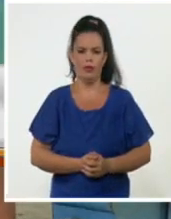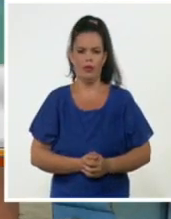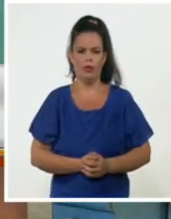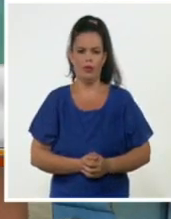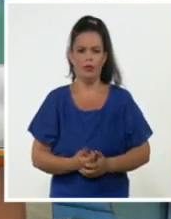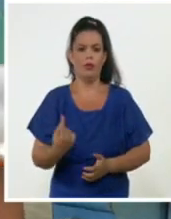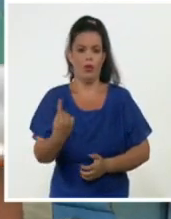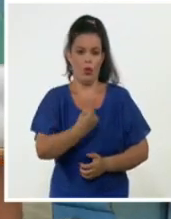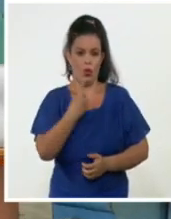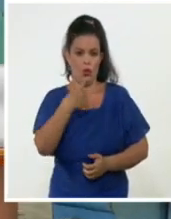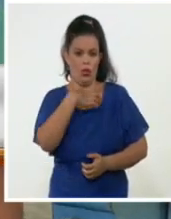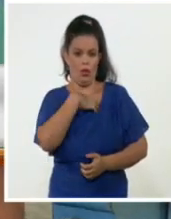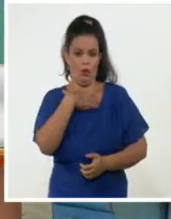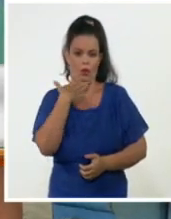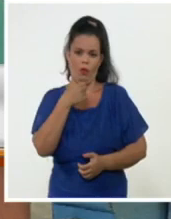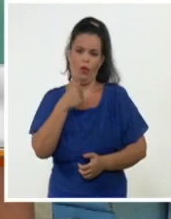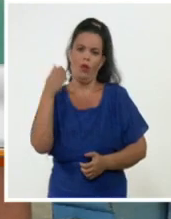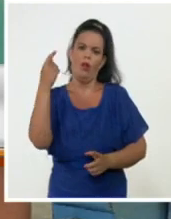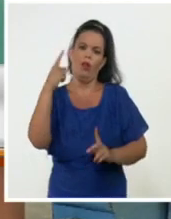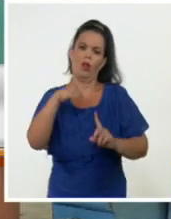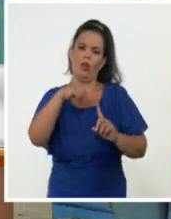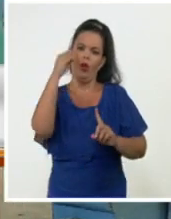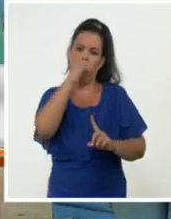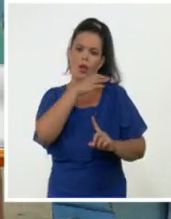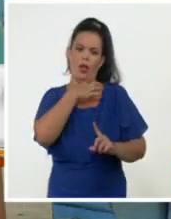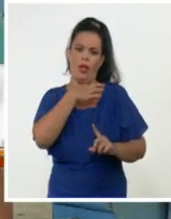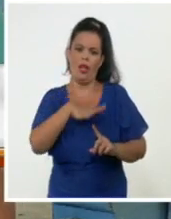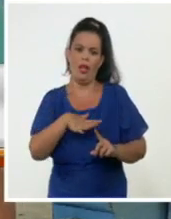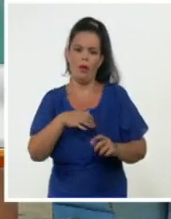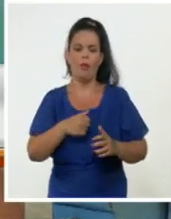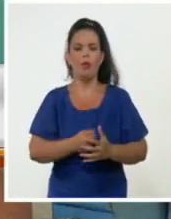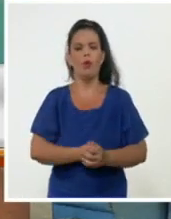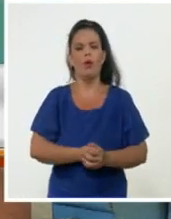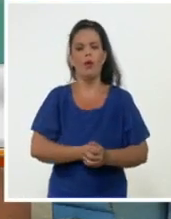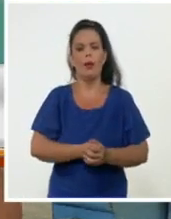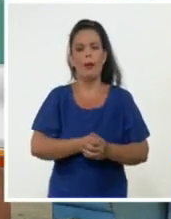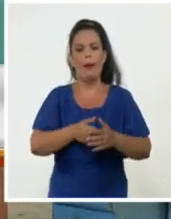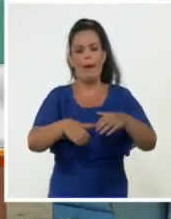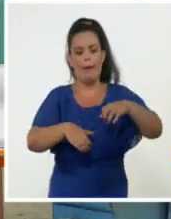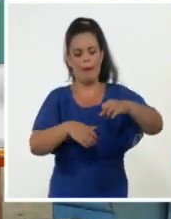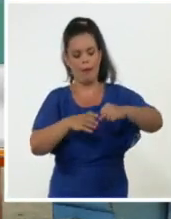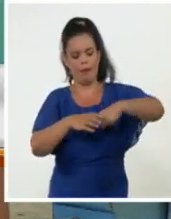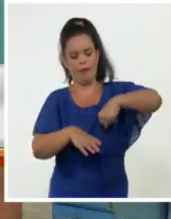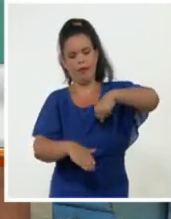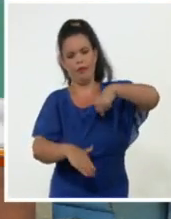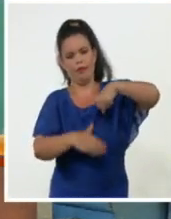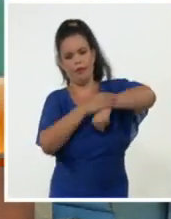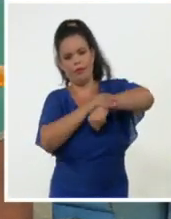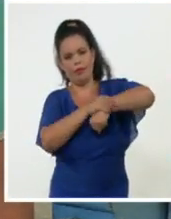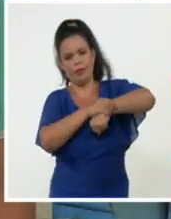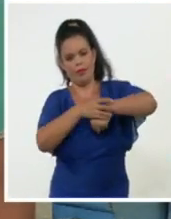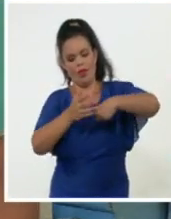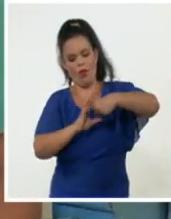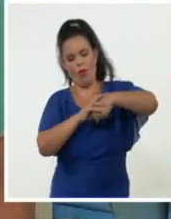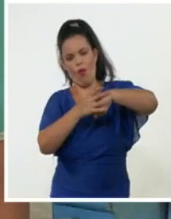sistema del encaje. El encaje es donde el paciente coloca su muñón dentro. Utilizamos otro tipo de